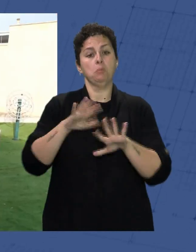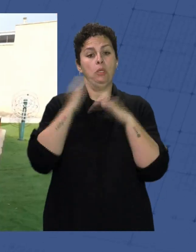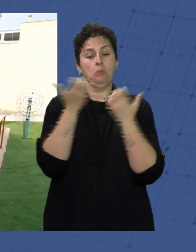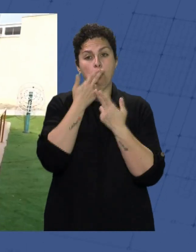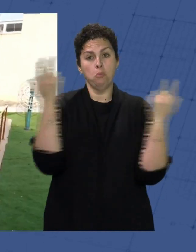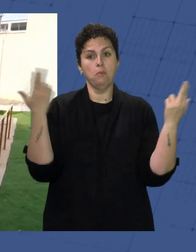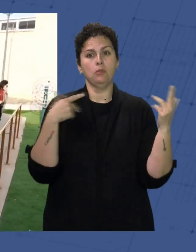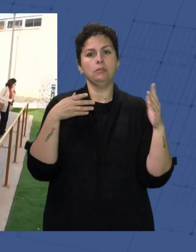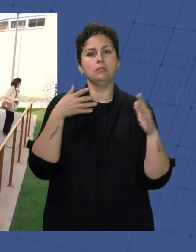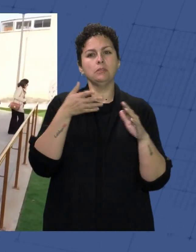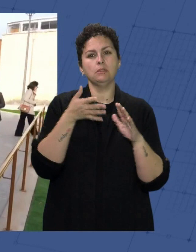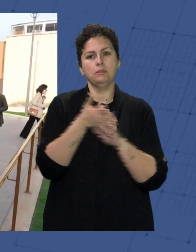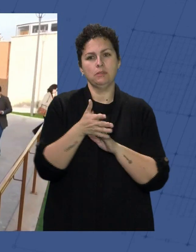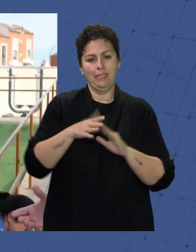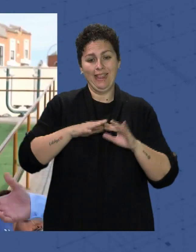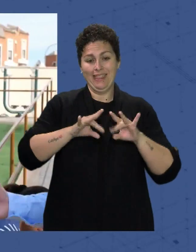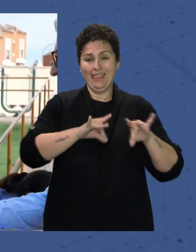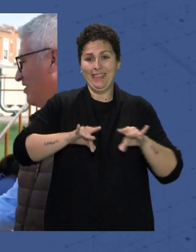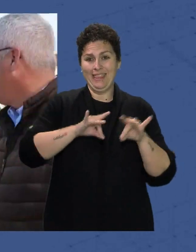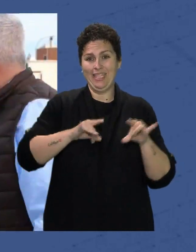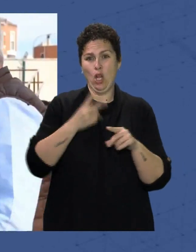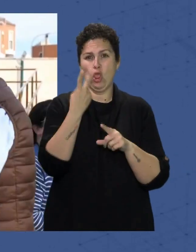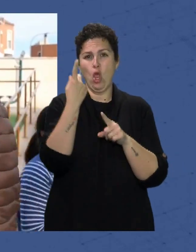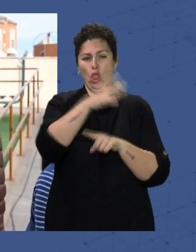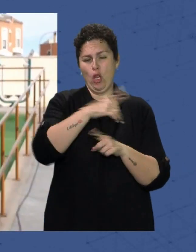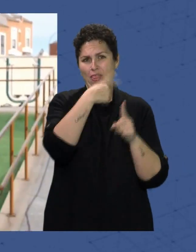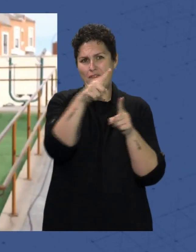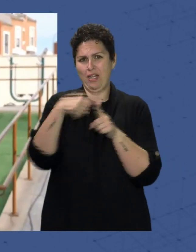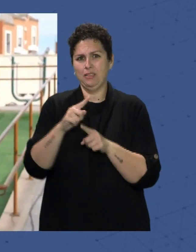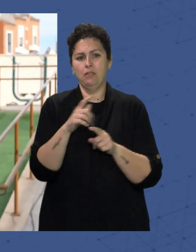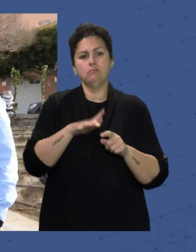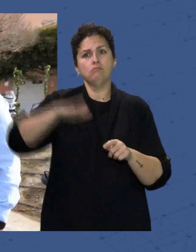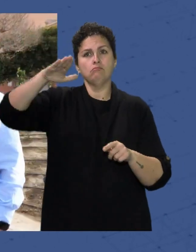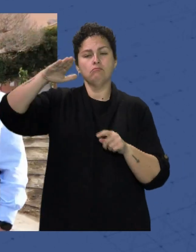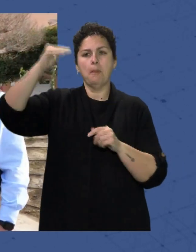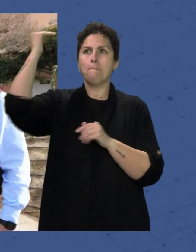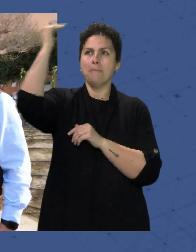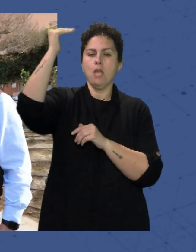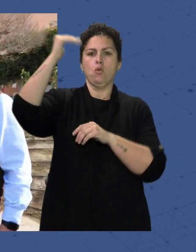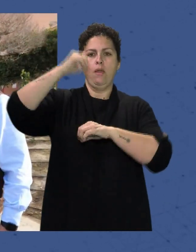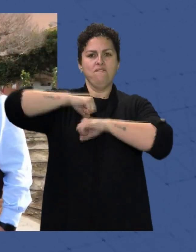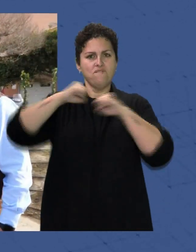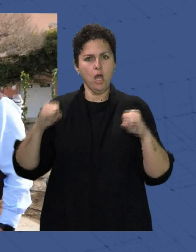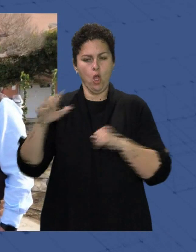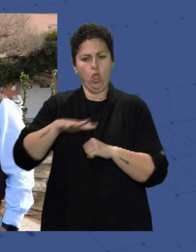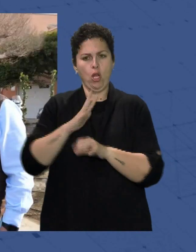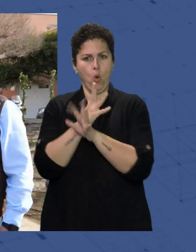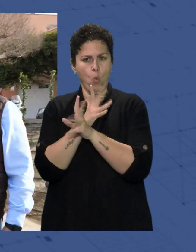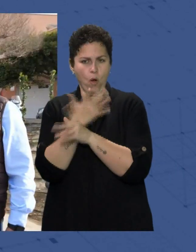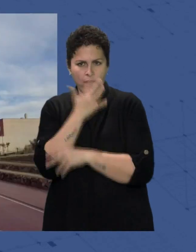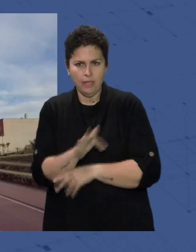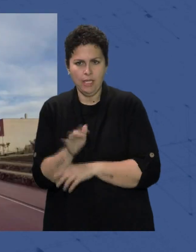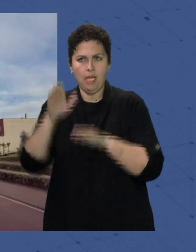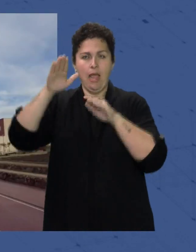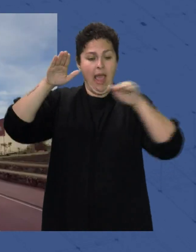dificultades Que presentaba el terreno Al levantarse En dos cotas diferentes La superior Dispone de una pérgola Con bancos Y una zona De juegos infantiles Mientras que la inferior